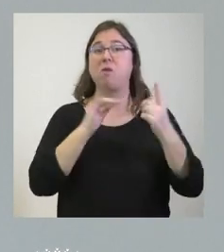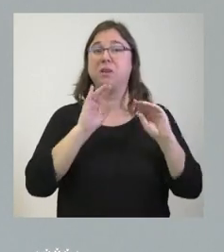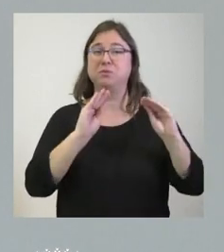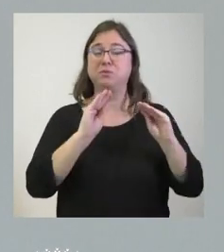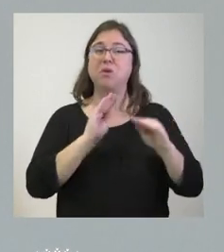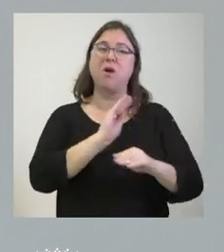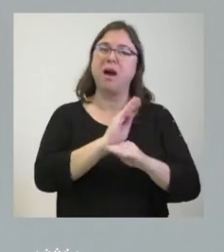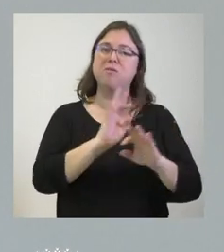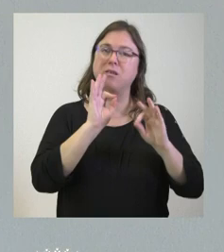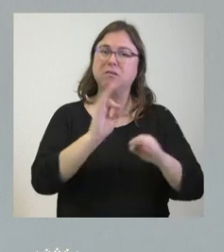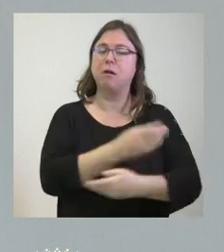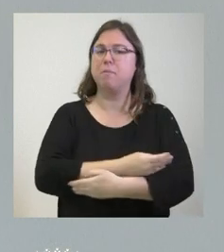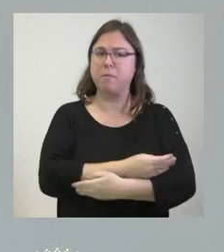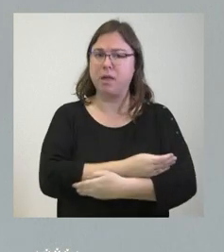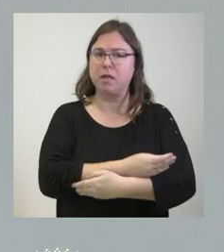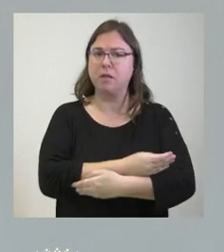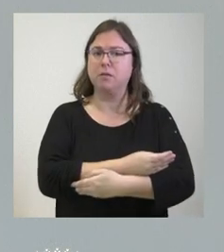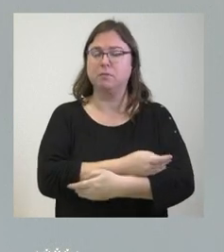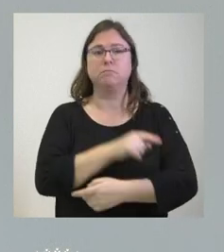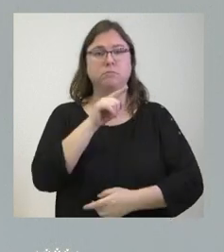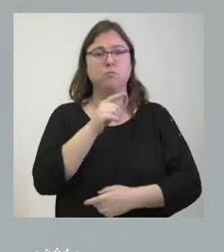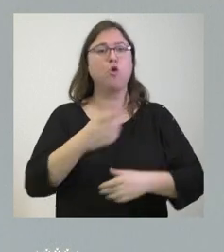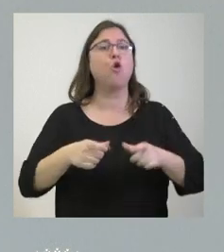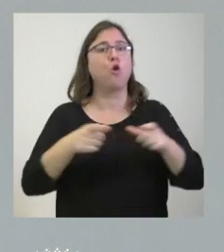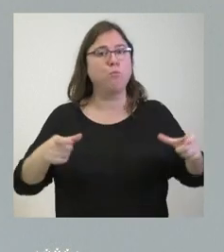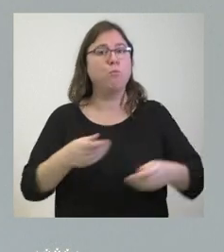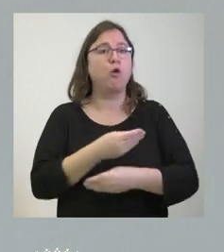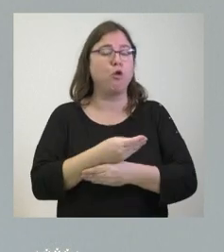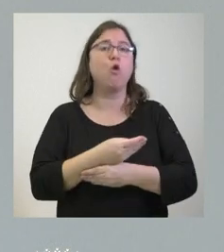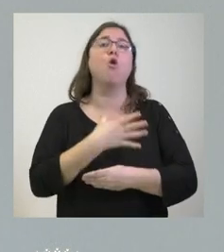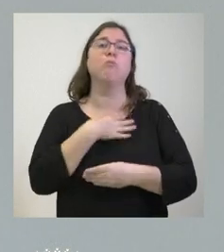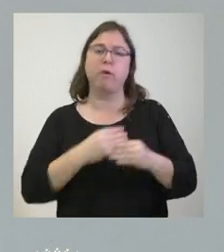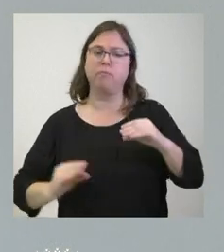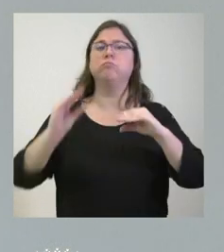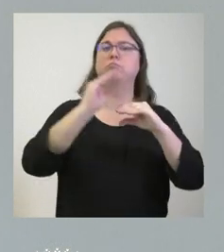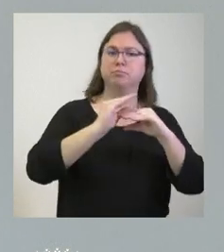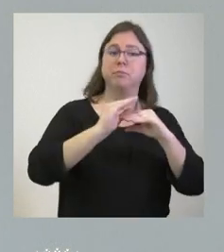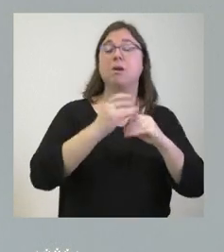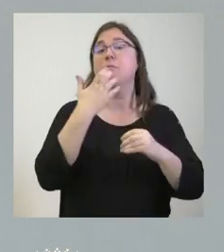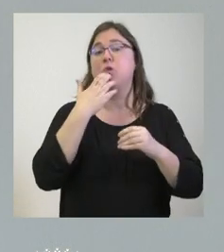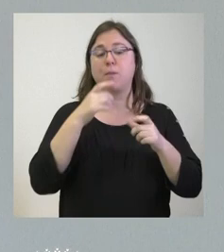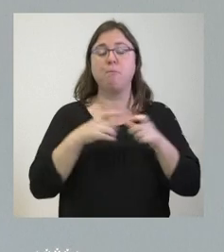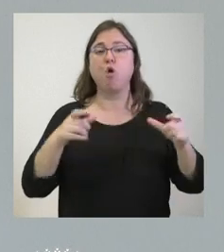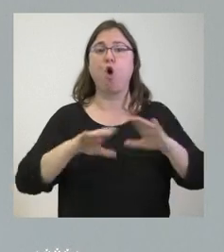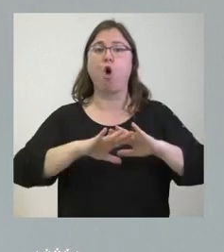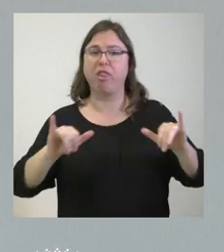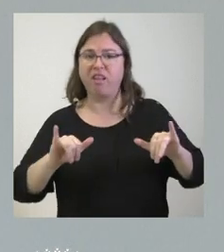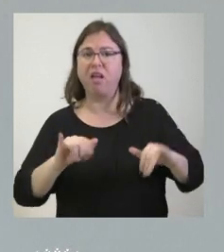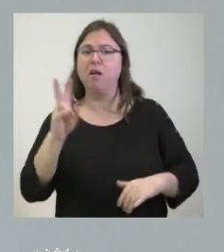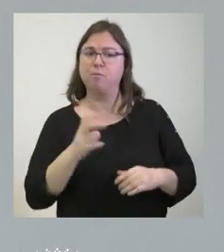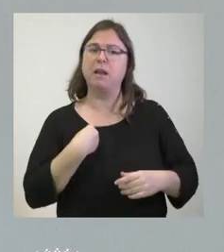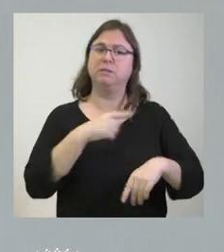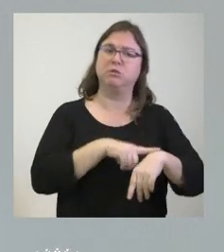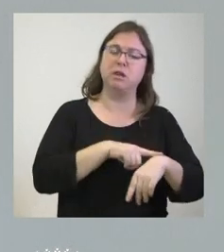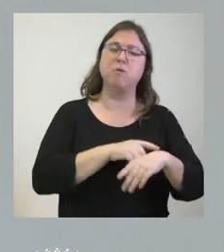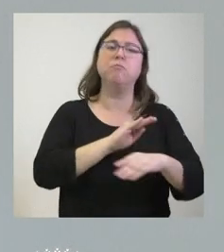en esta dirección y por tanto este bono nacimiento es previamente compatible con el bono concilia que tenemos puesto en marcha y que permite hacer llegar